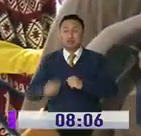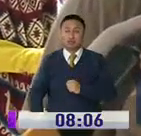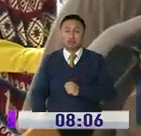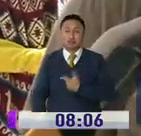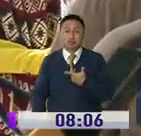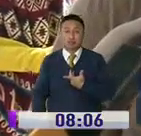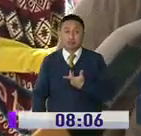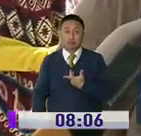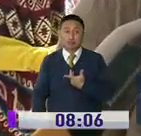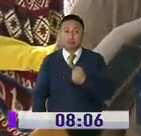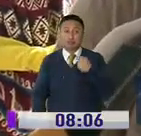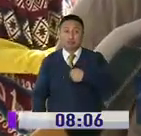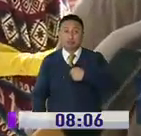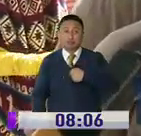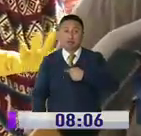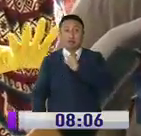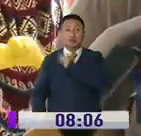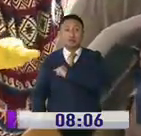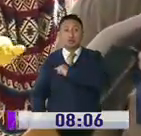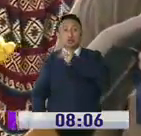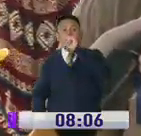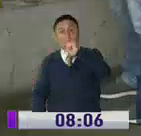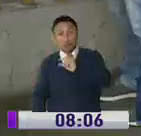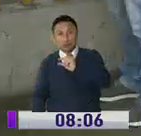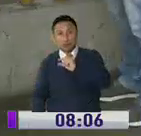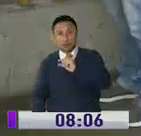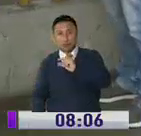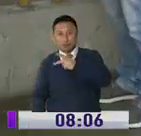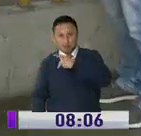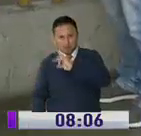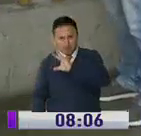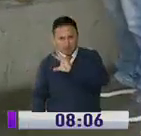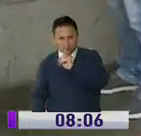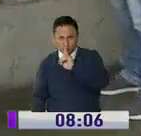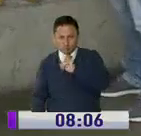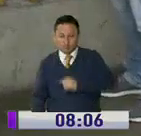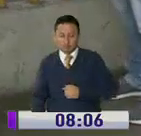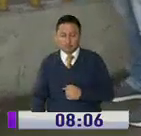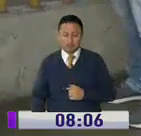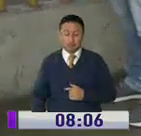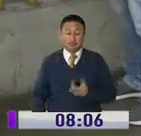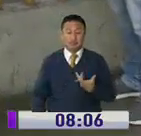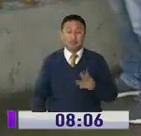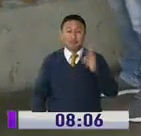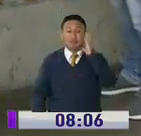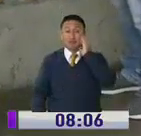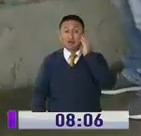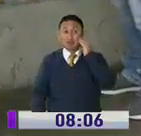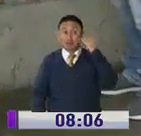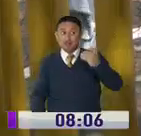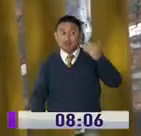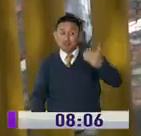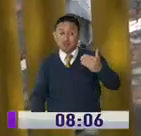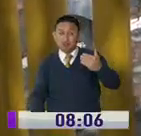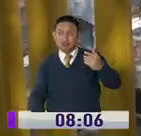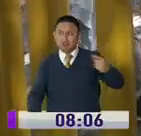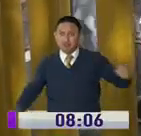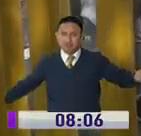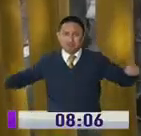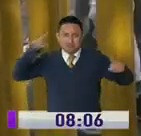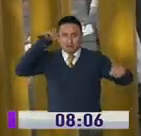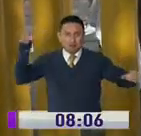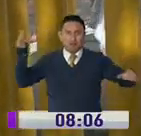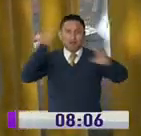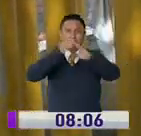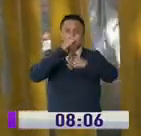lo más probable es que se bajen un poco los sueldos antes que nos manden. Y así, en medio de historias diversas que al final quieren lo mismo, el